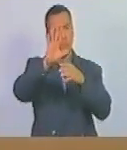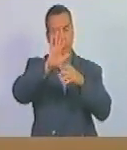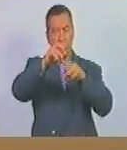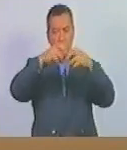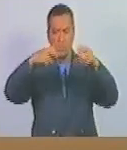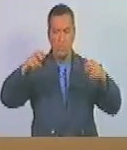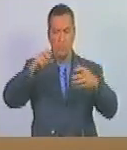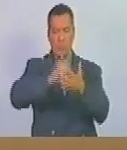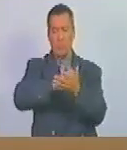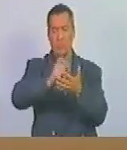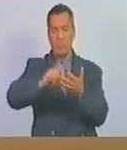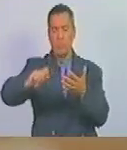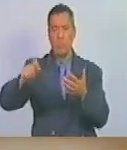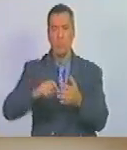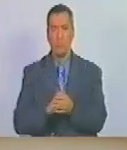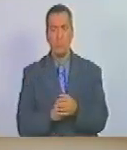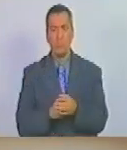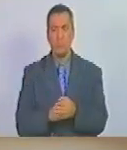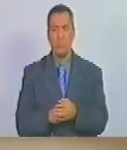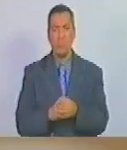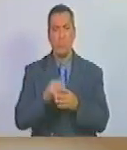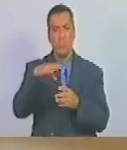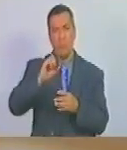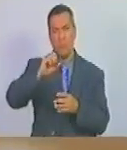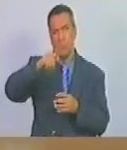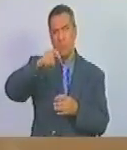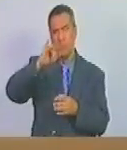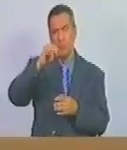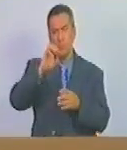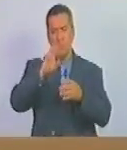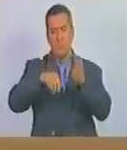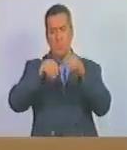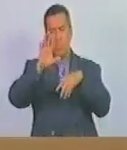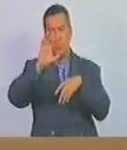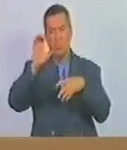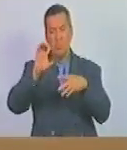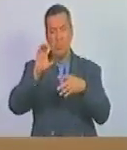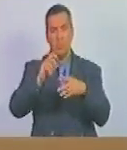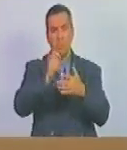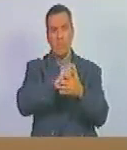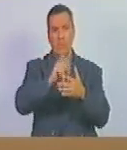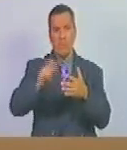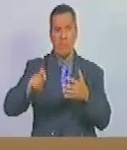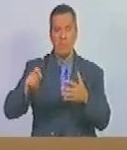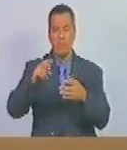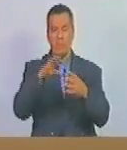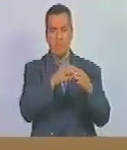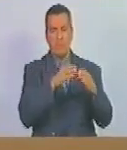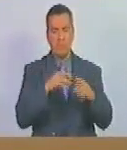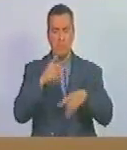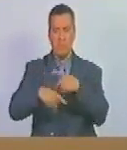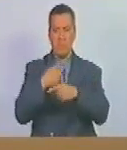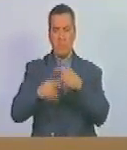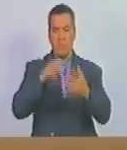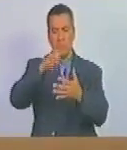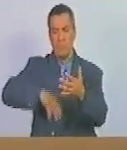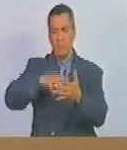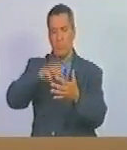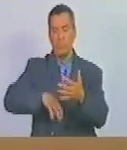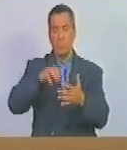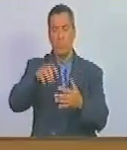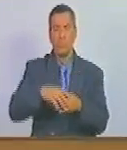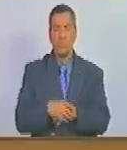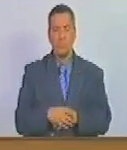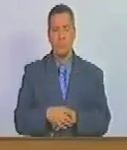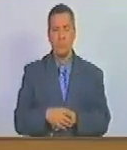redactado en los siguientes términos acápice capítulo quinto del registro de las unidades de producción agrícola esto